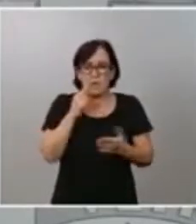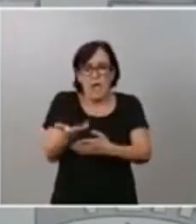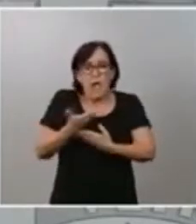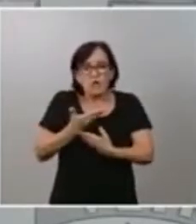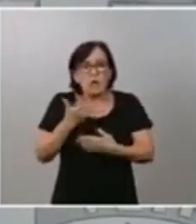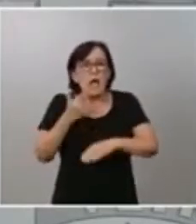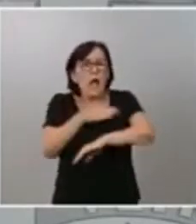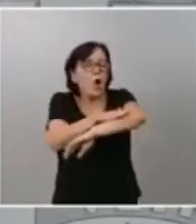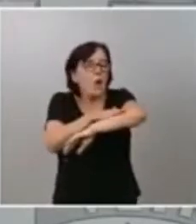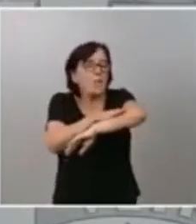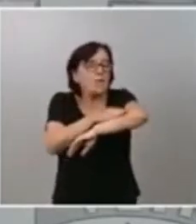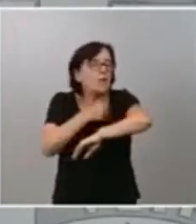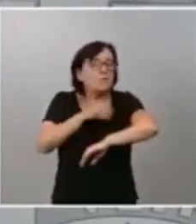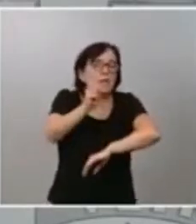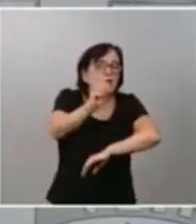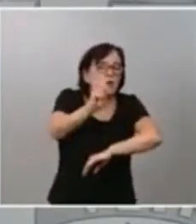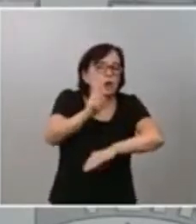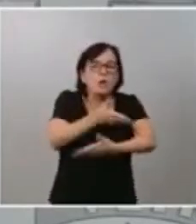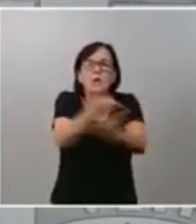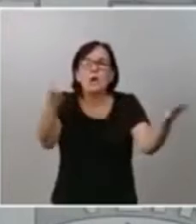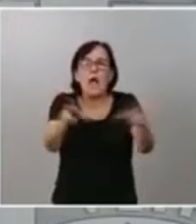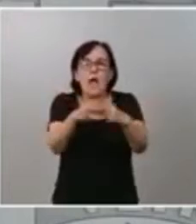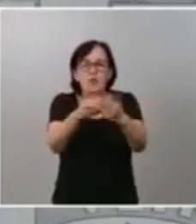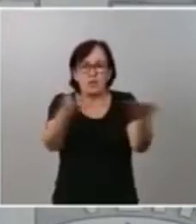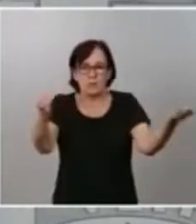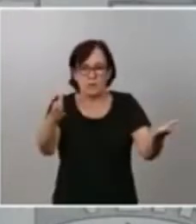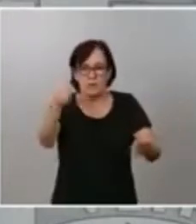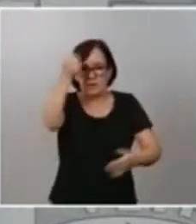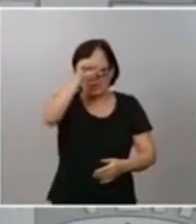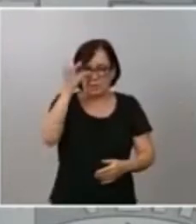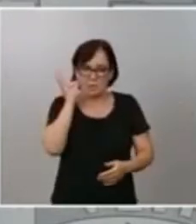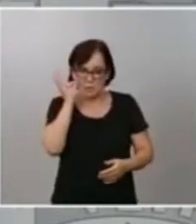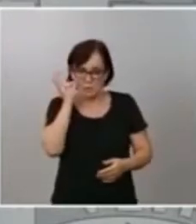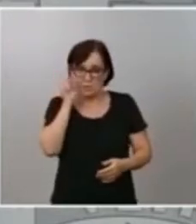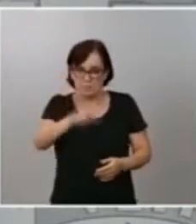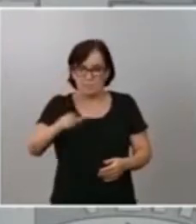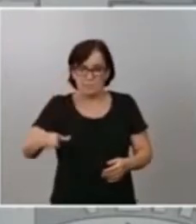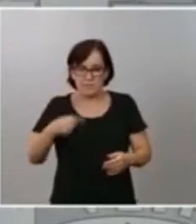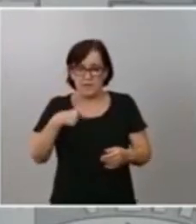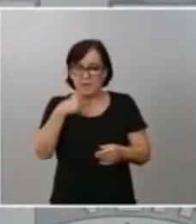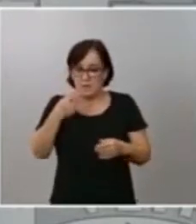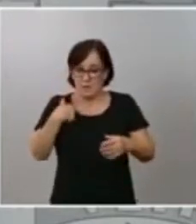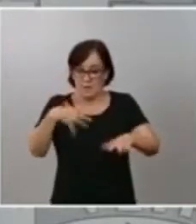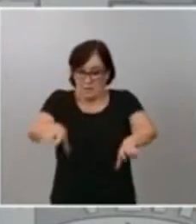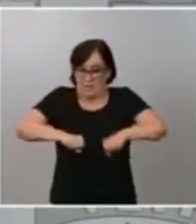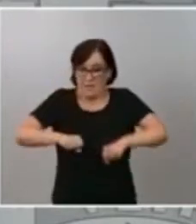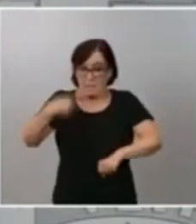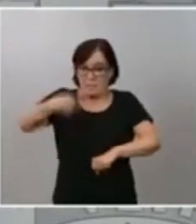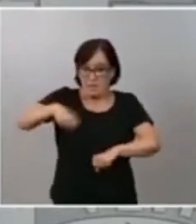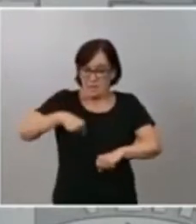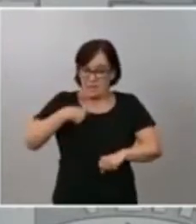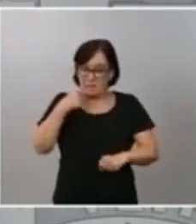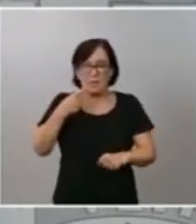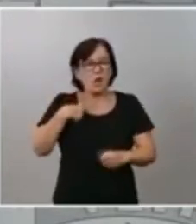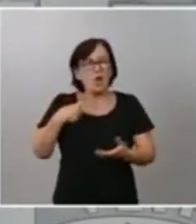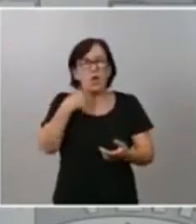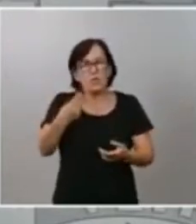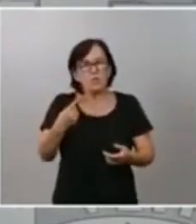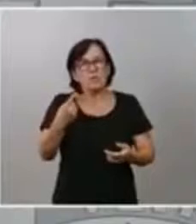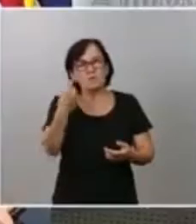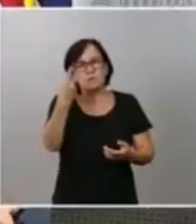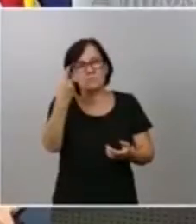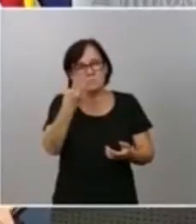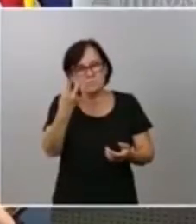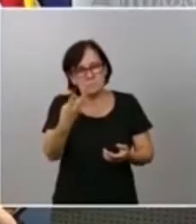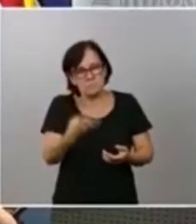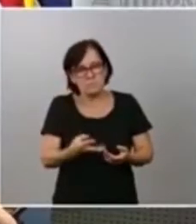sino al conjunto de españoles y españolas. Dije en mi investidura, lo he dicho en todos y cada uno de los